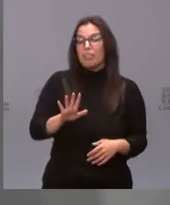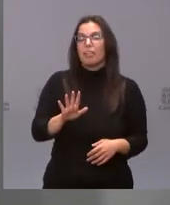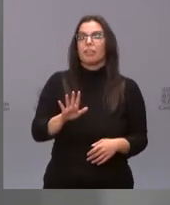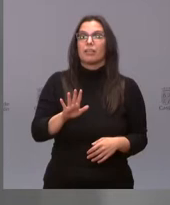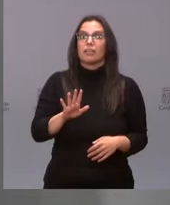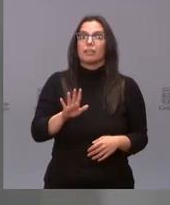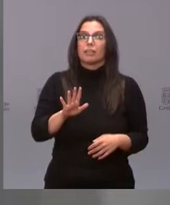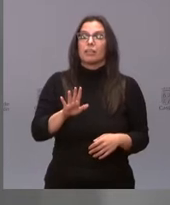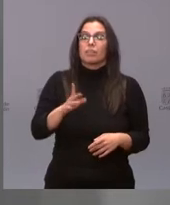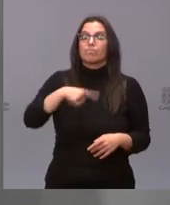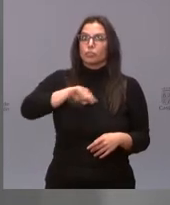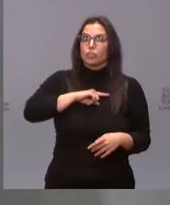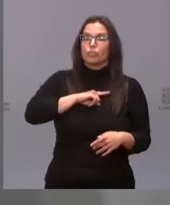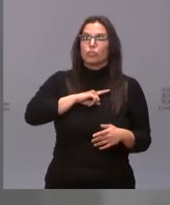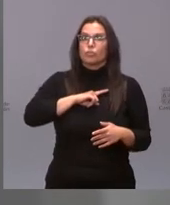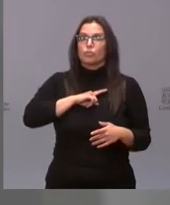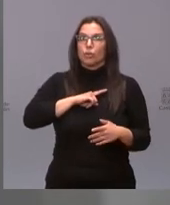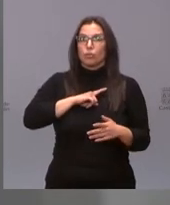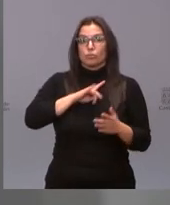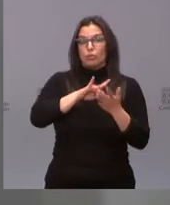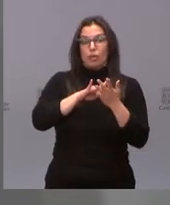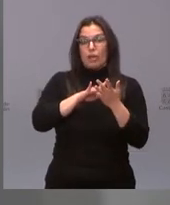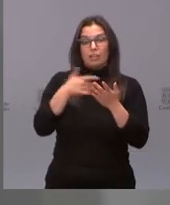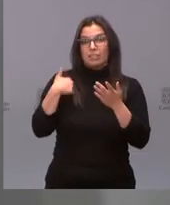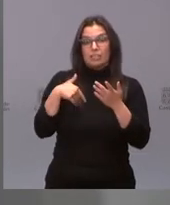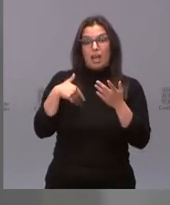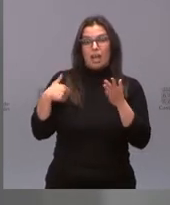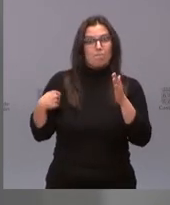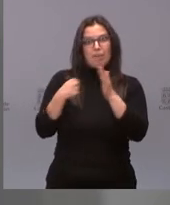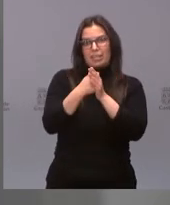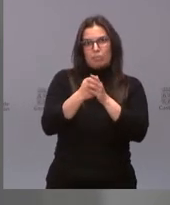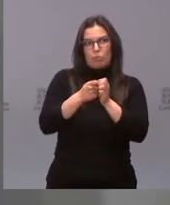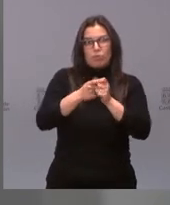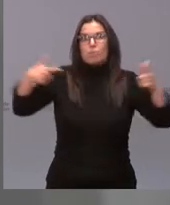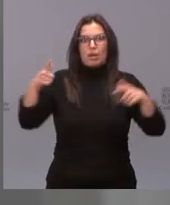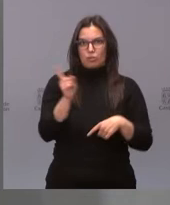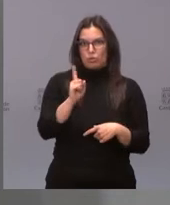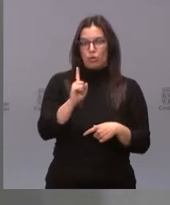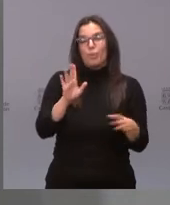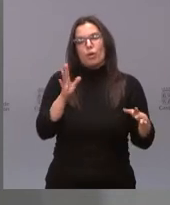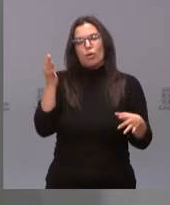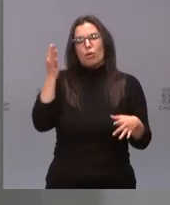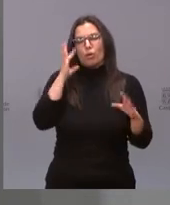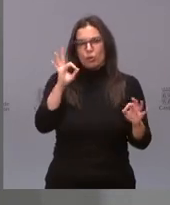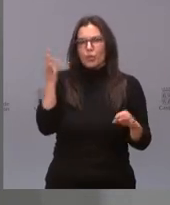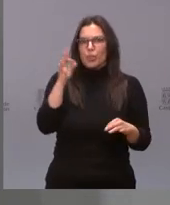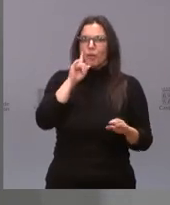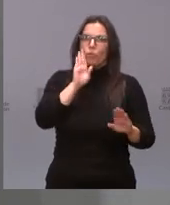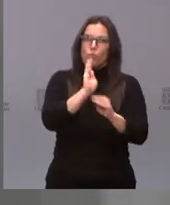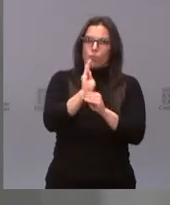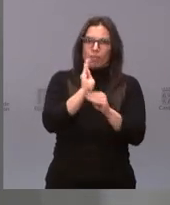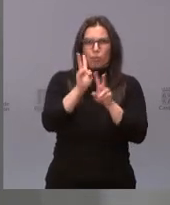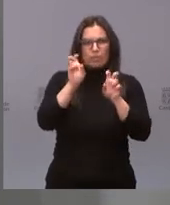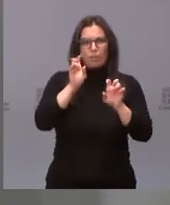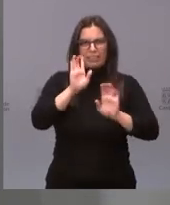nos estamos situando en el techo de esta ola, pero evidentemente tenemos que ser cautos con este